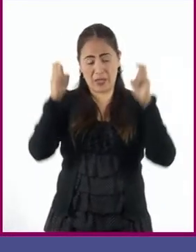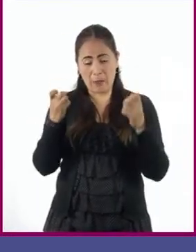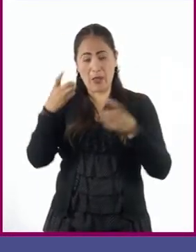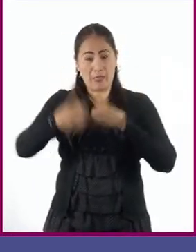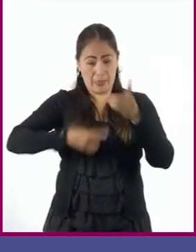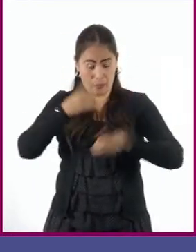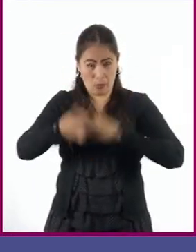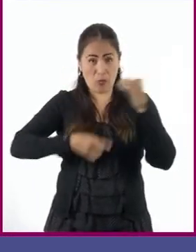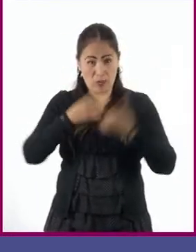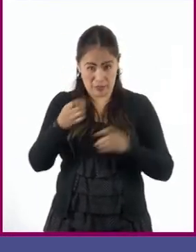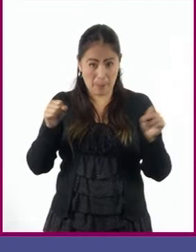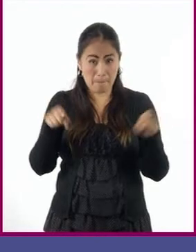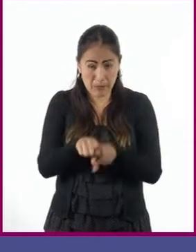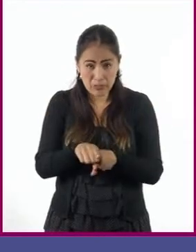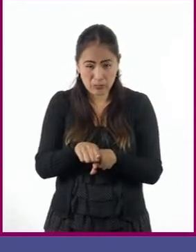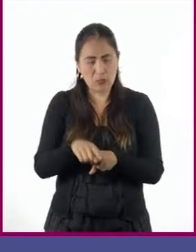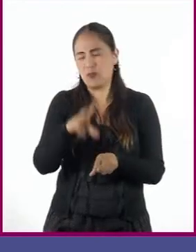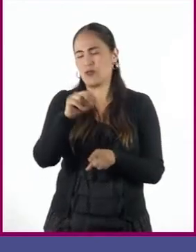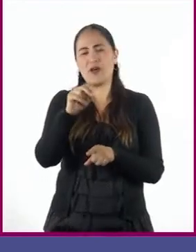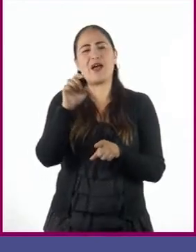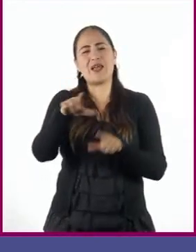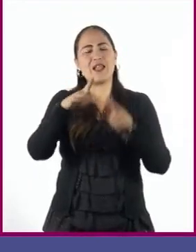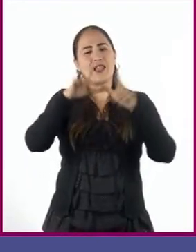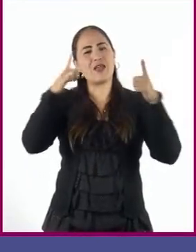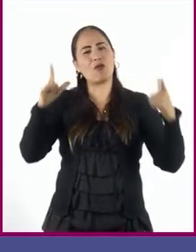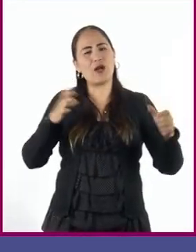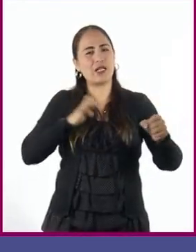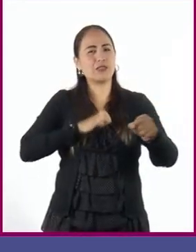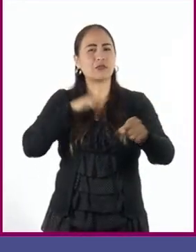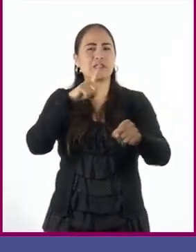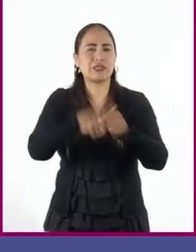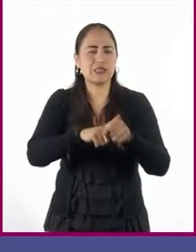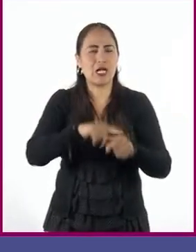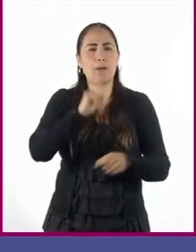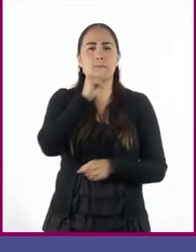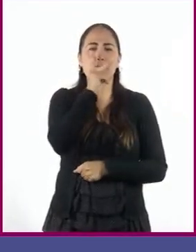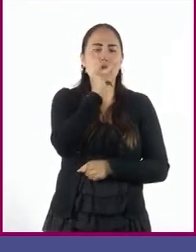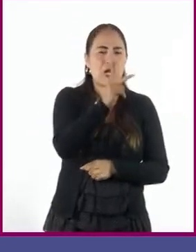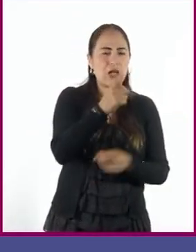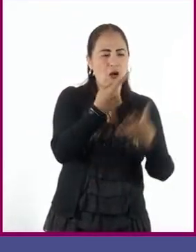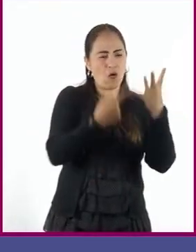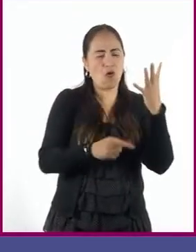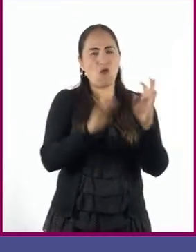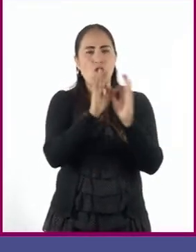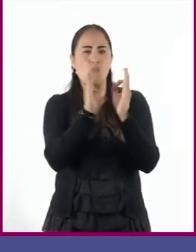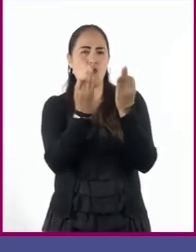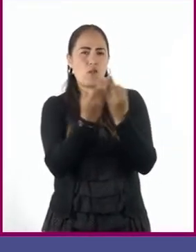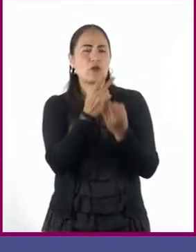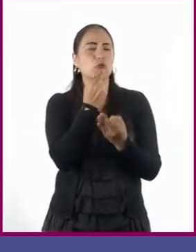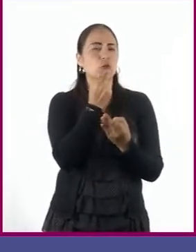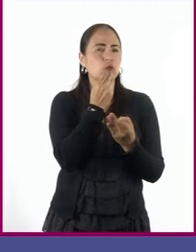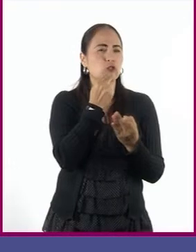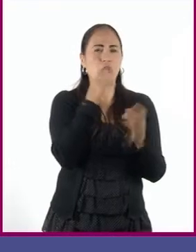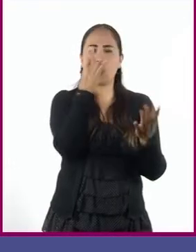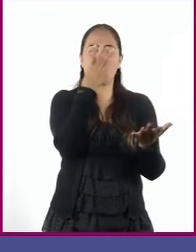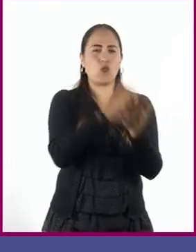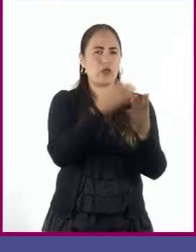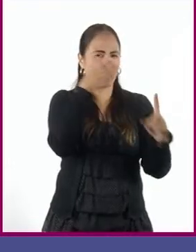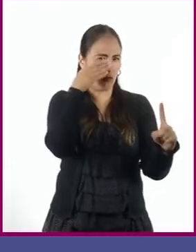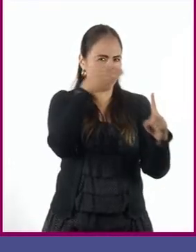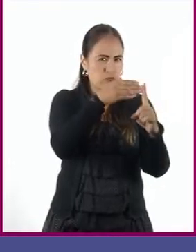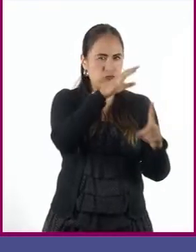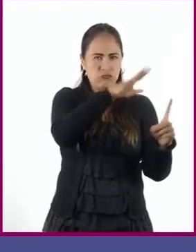estamos hablando del lenguaje especializado, compuesto por palabras o expresiones que se usan específicamente en un campo del